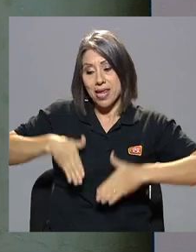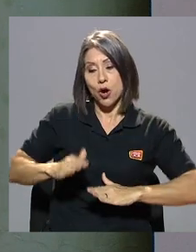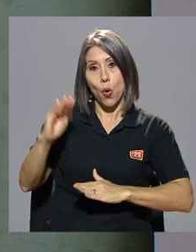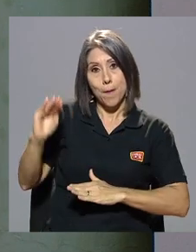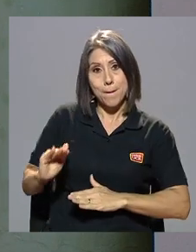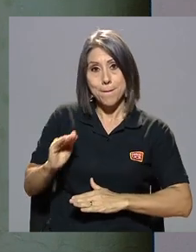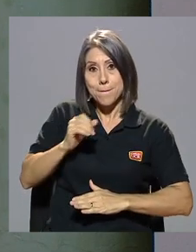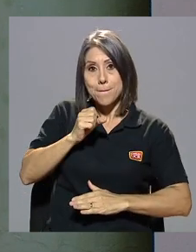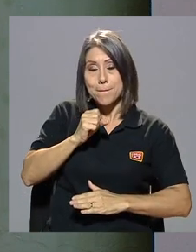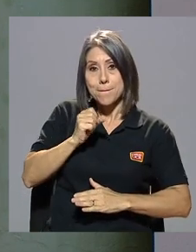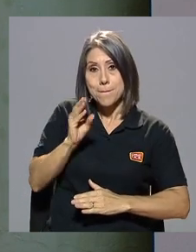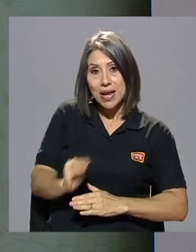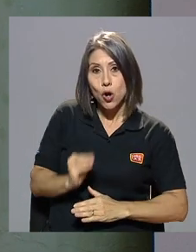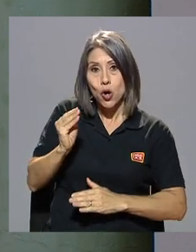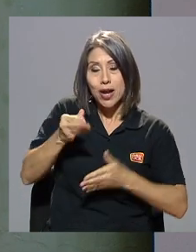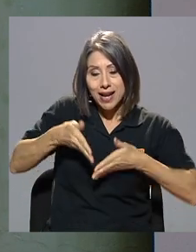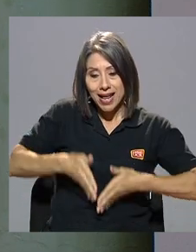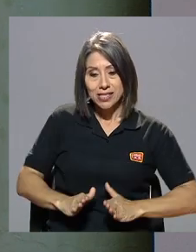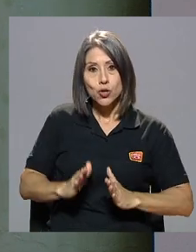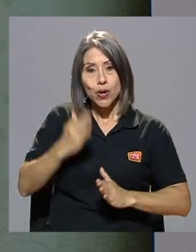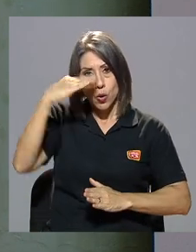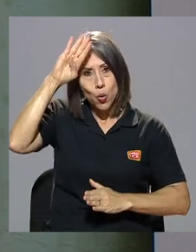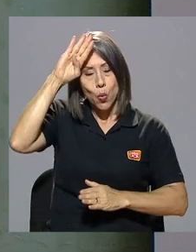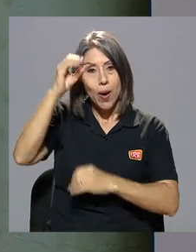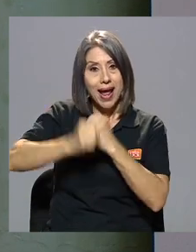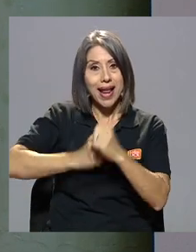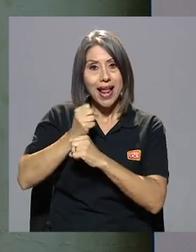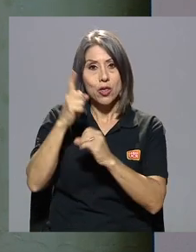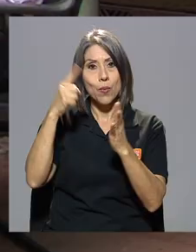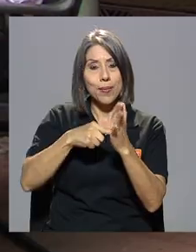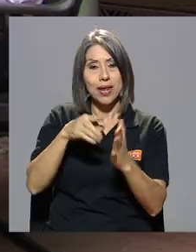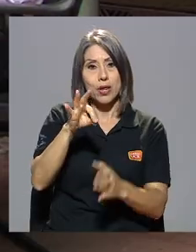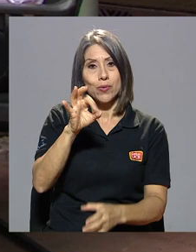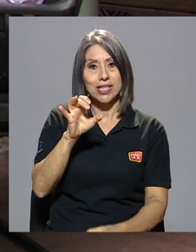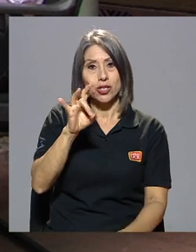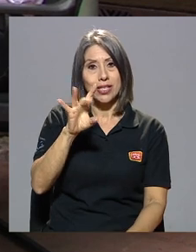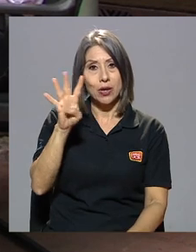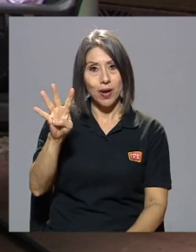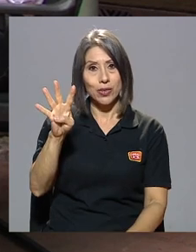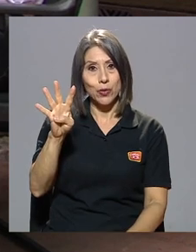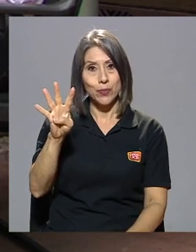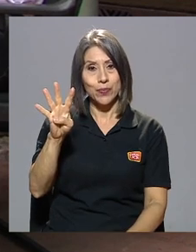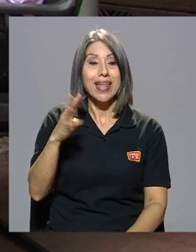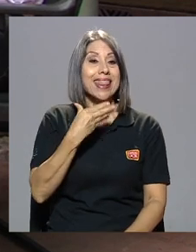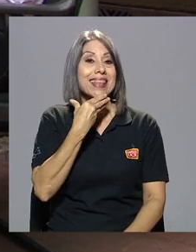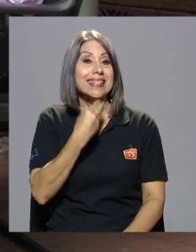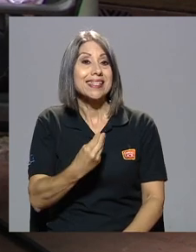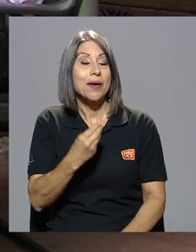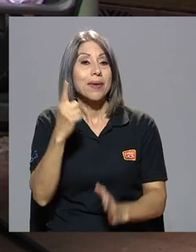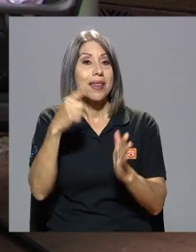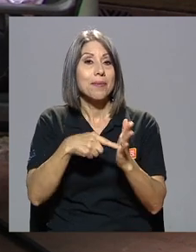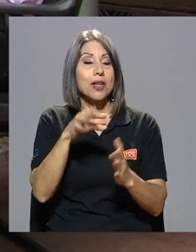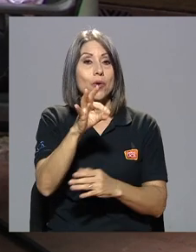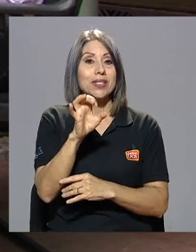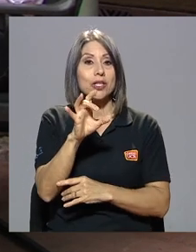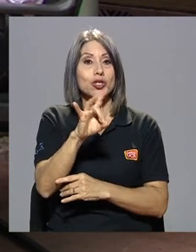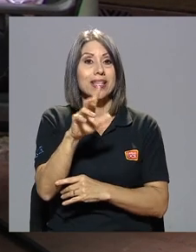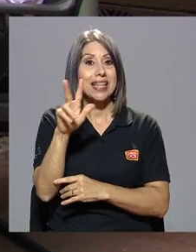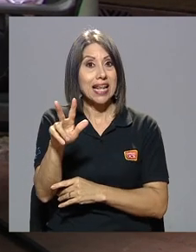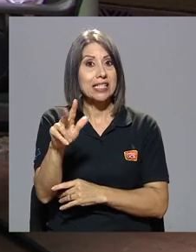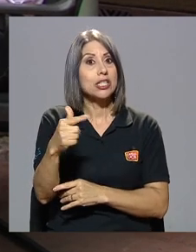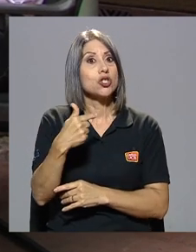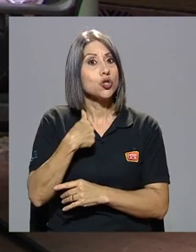Cuba en el 84 es más yo en diciembre del 83 libré un